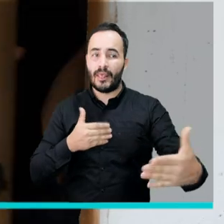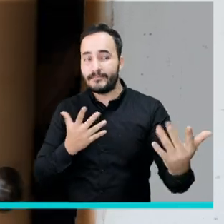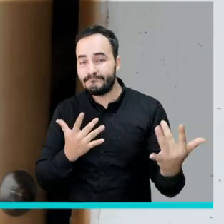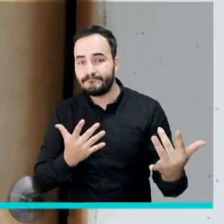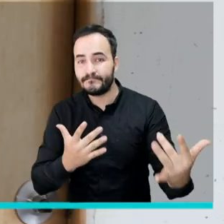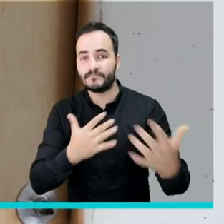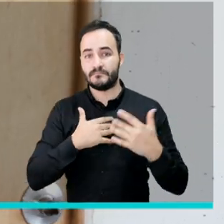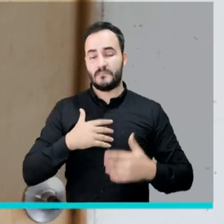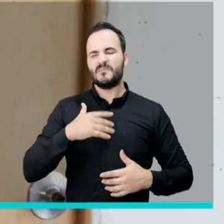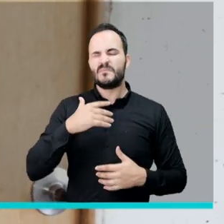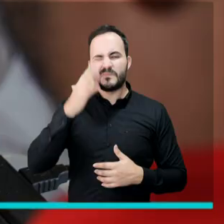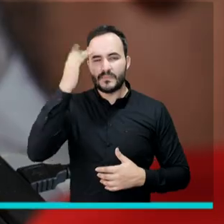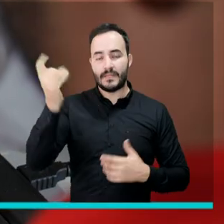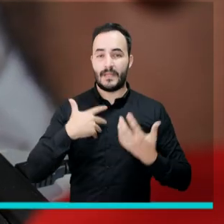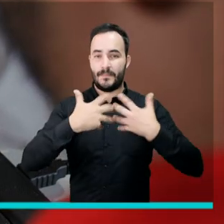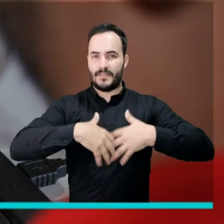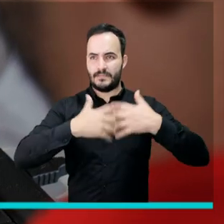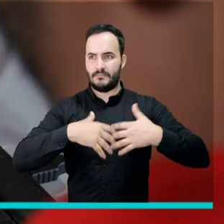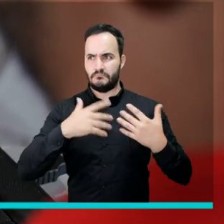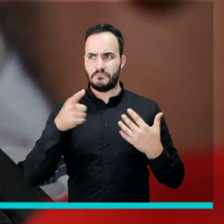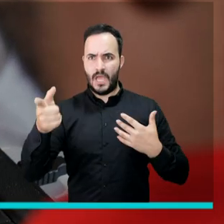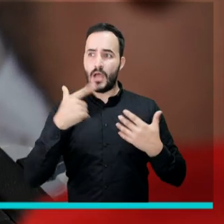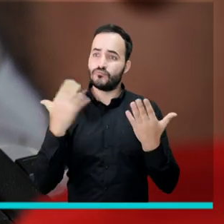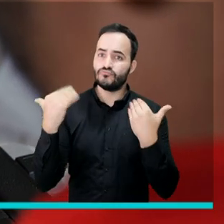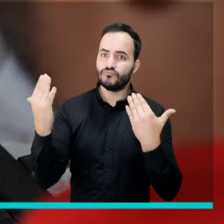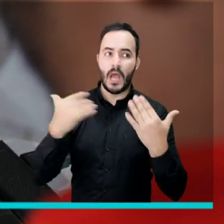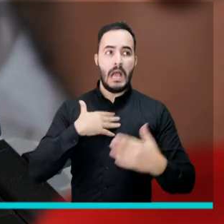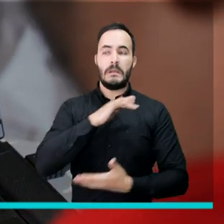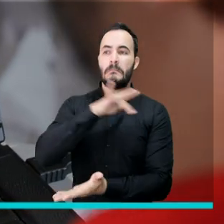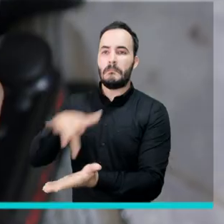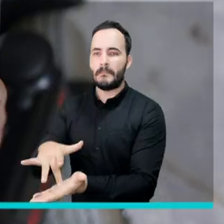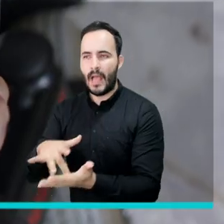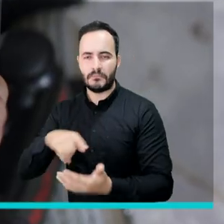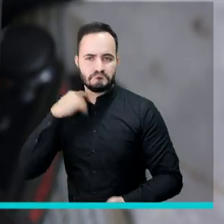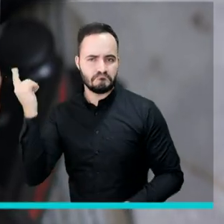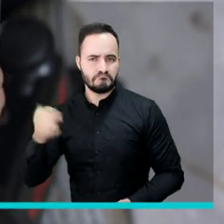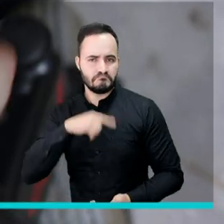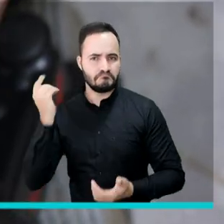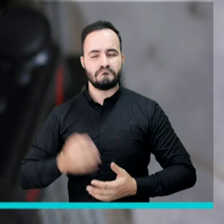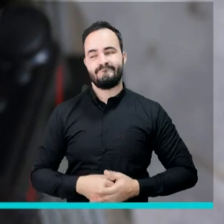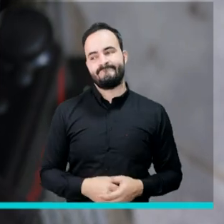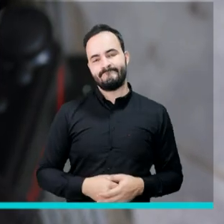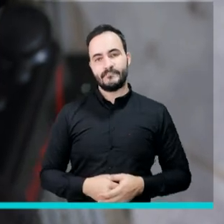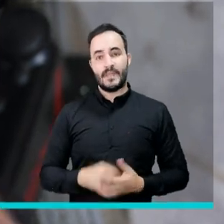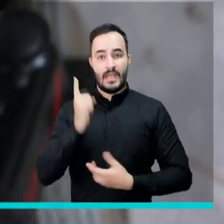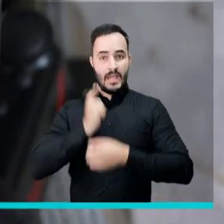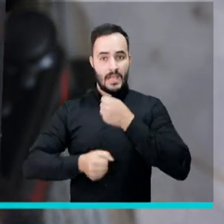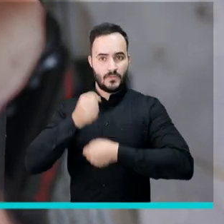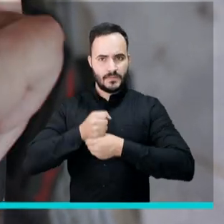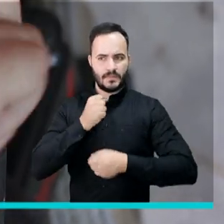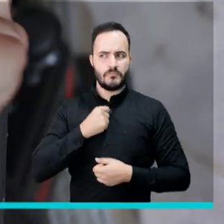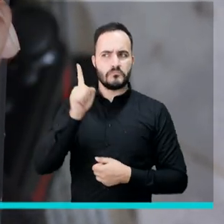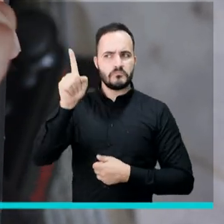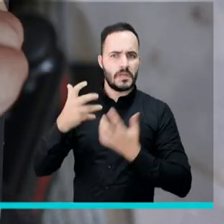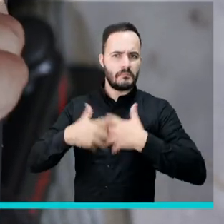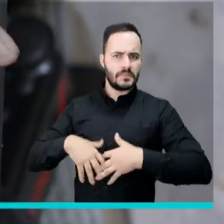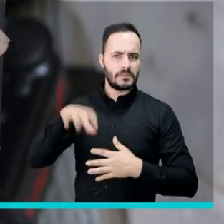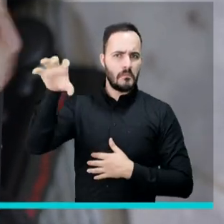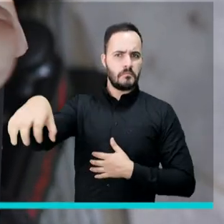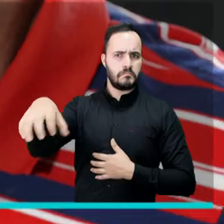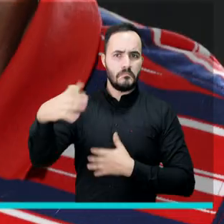habían inscritas no pasaban. El año pasado me llamó de la empresa